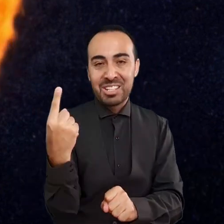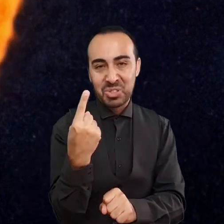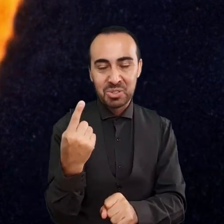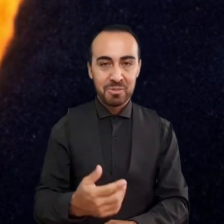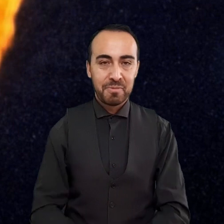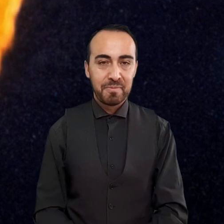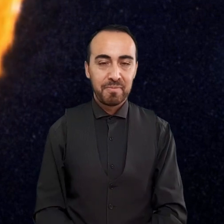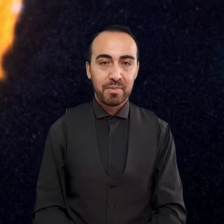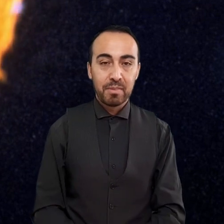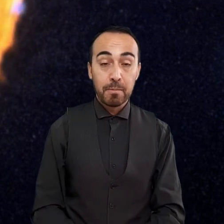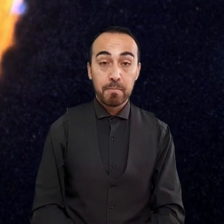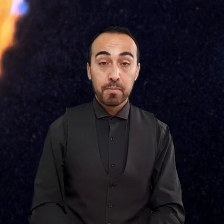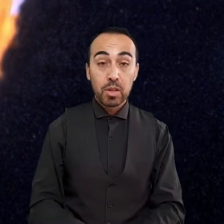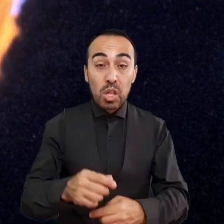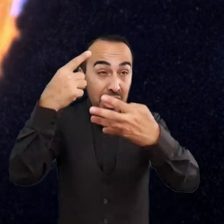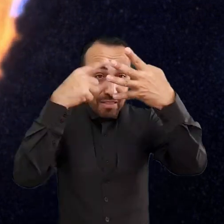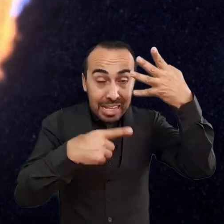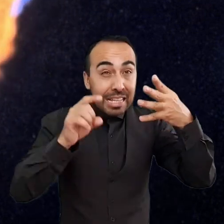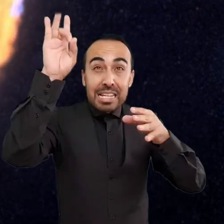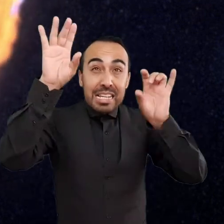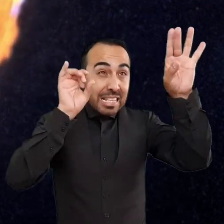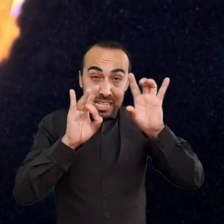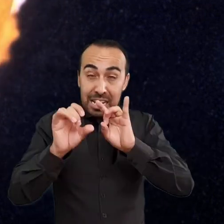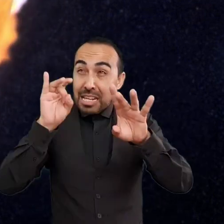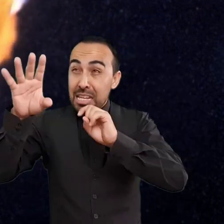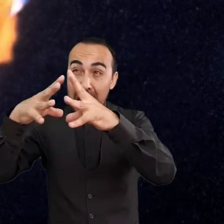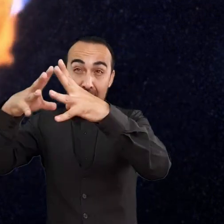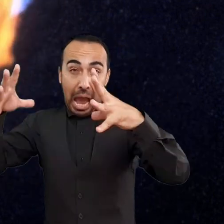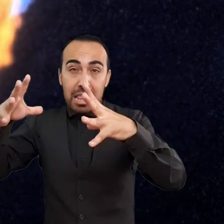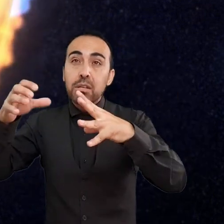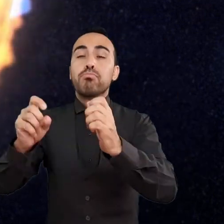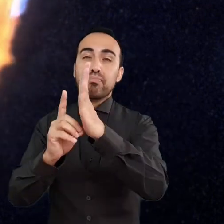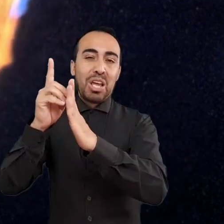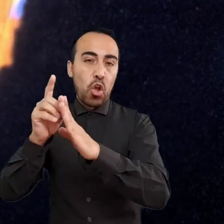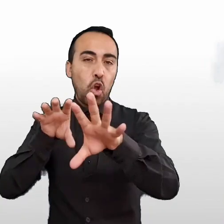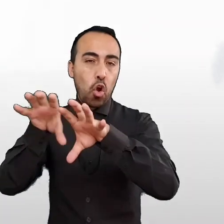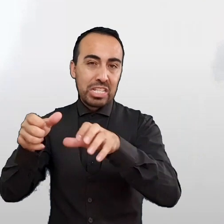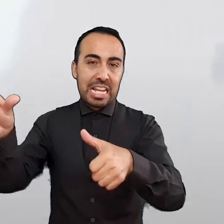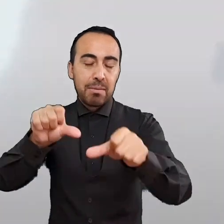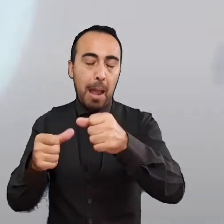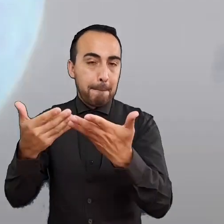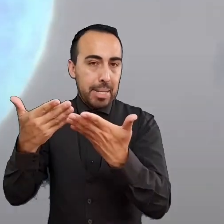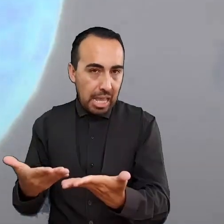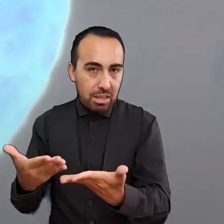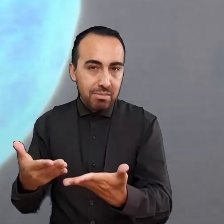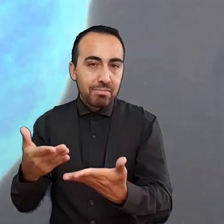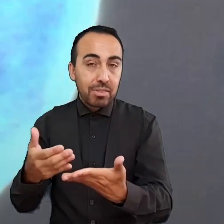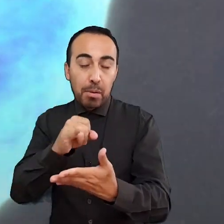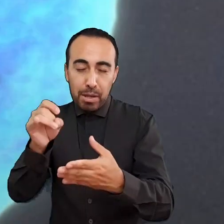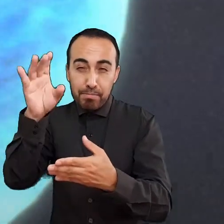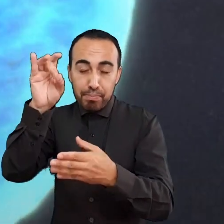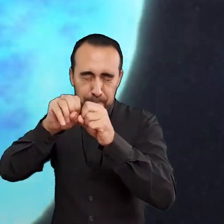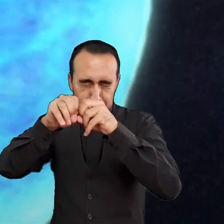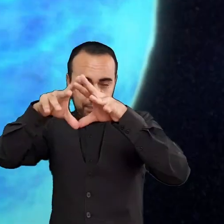interestelar gracias a las explosiones de supernovas. También se producen elementos más pesados que el hierro en las